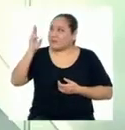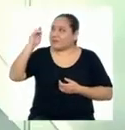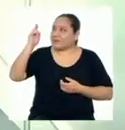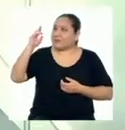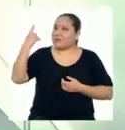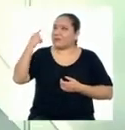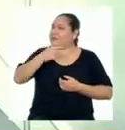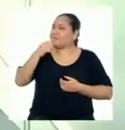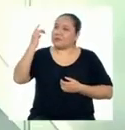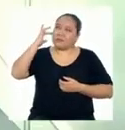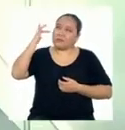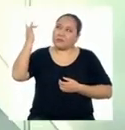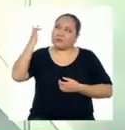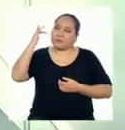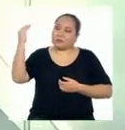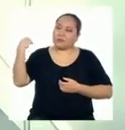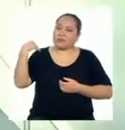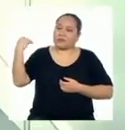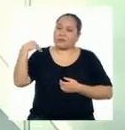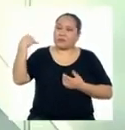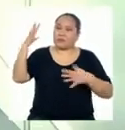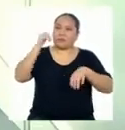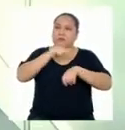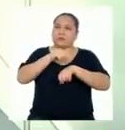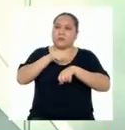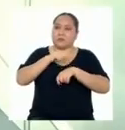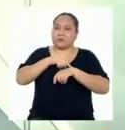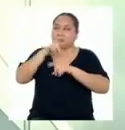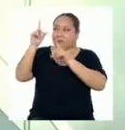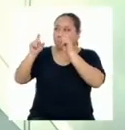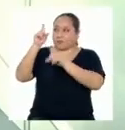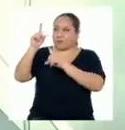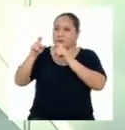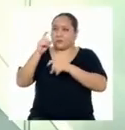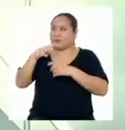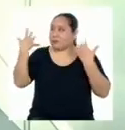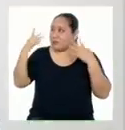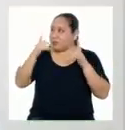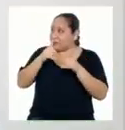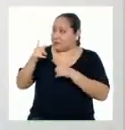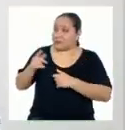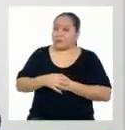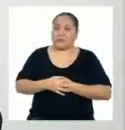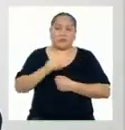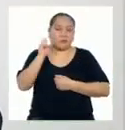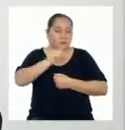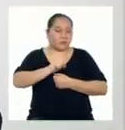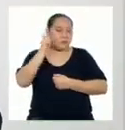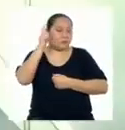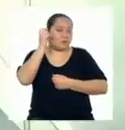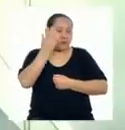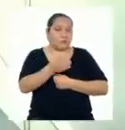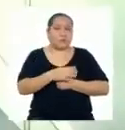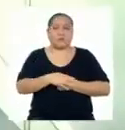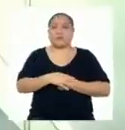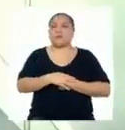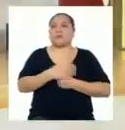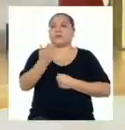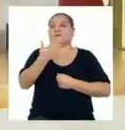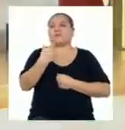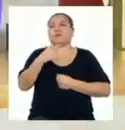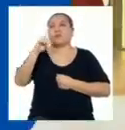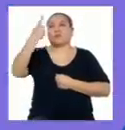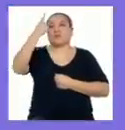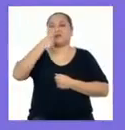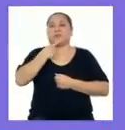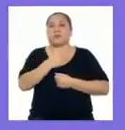Profesor, ese sonido nos avisa que es hora del bloque de preguntas. ¿Está listo? Soy todo oídos. Vamos con la